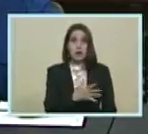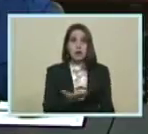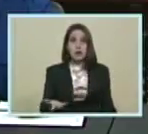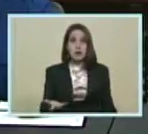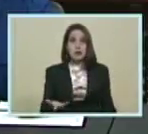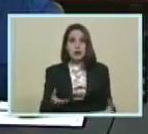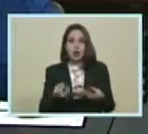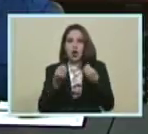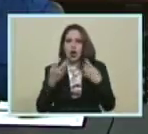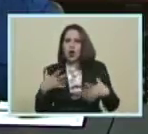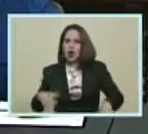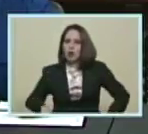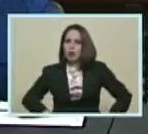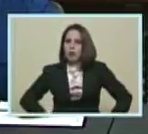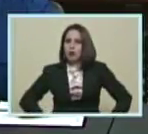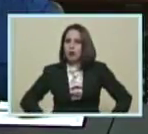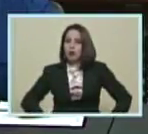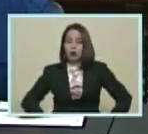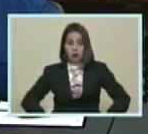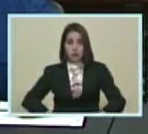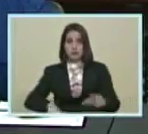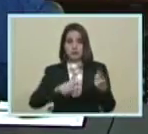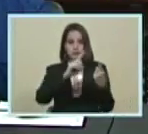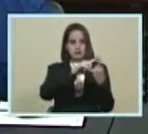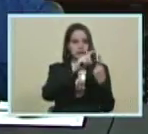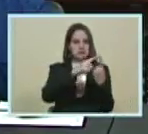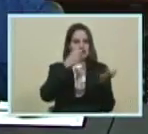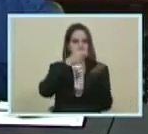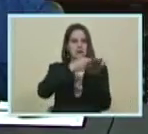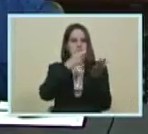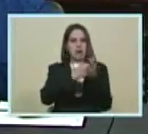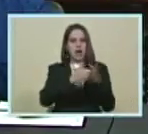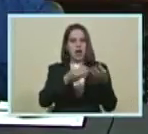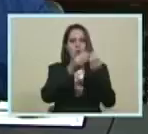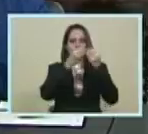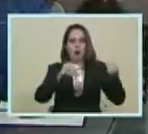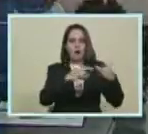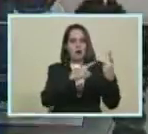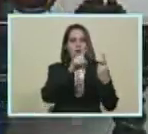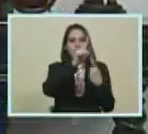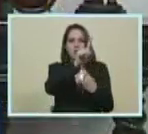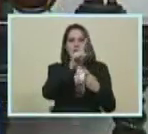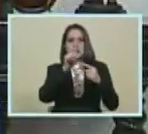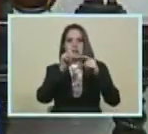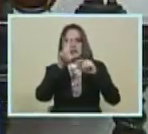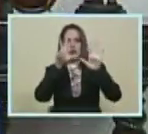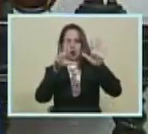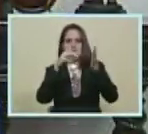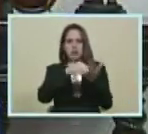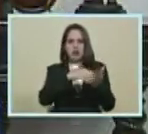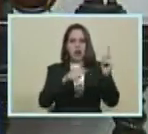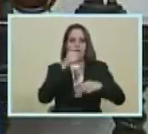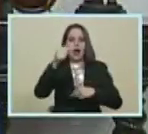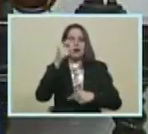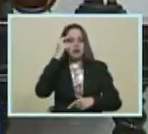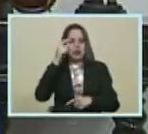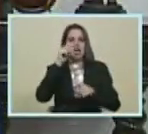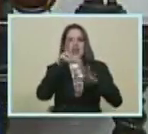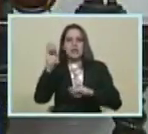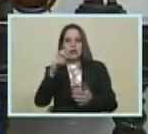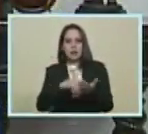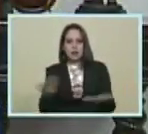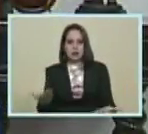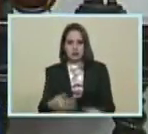Eso es un extremo Y un día Te puede costar Un cartón de huevos 18 mil bolívares Y al otro día 24 mil Y luego 30 mil